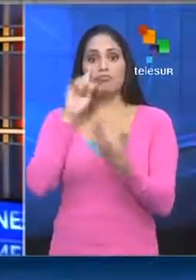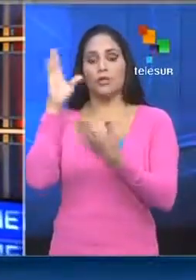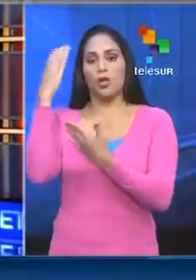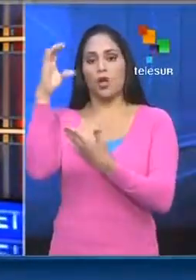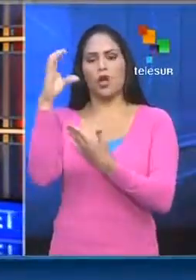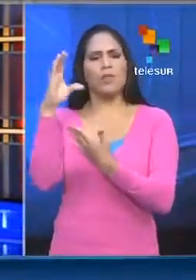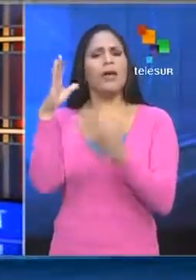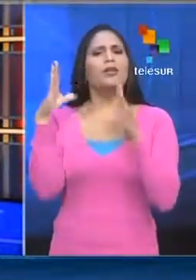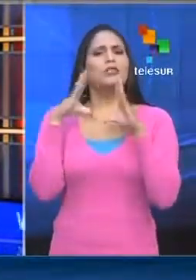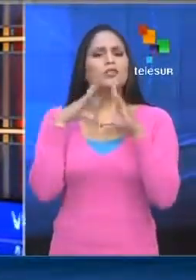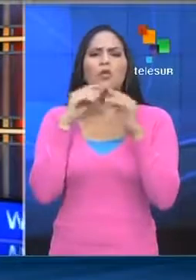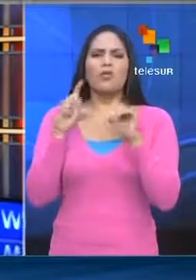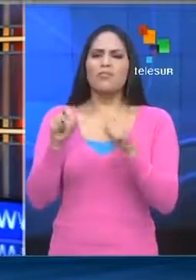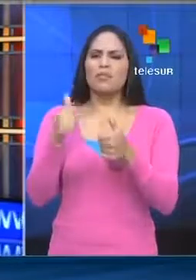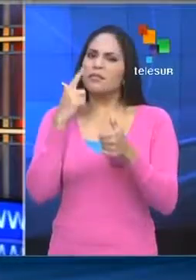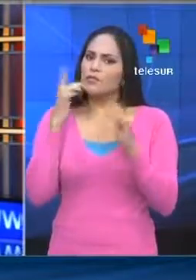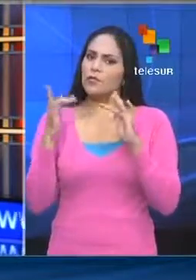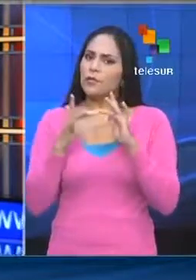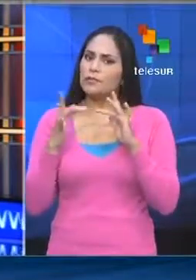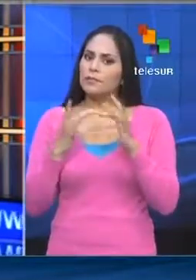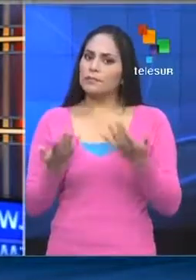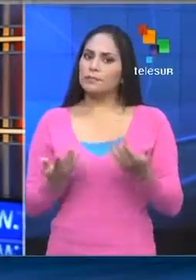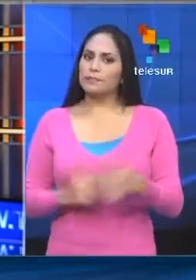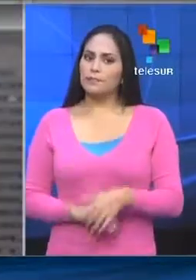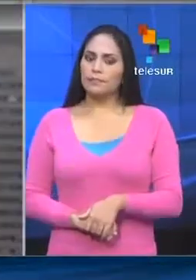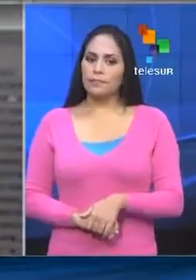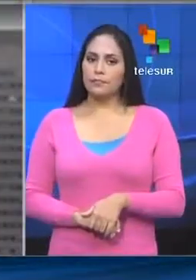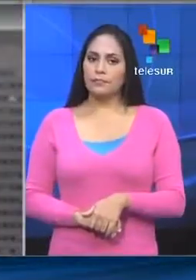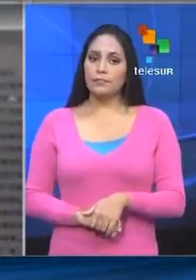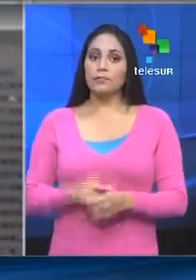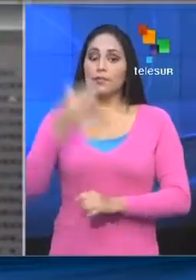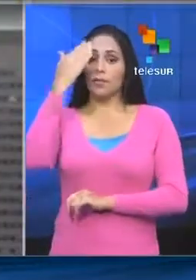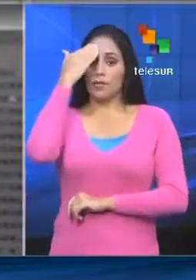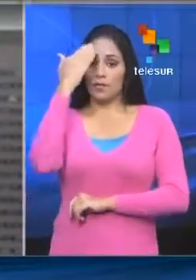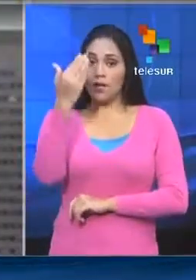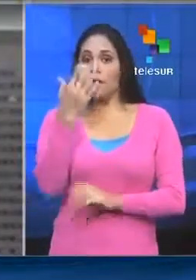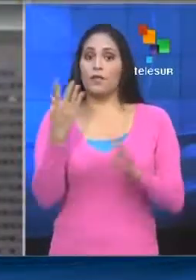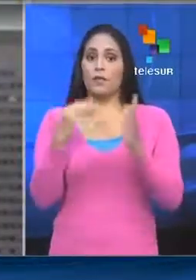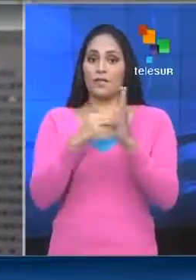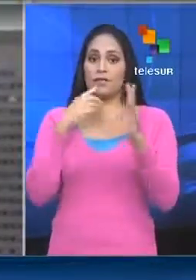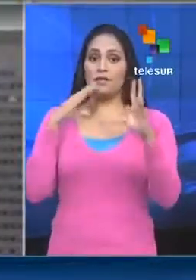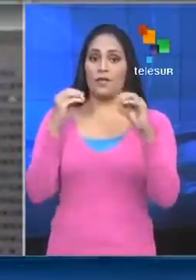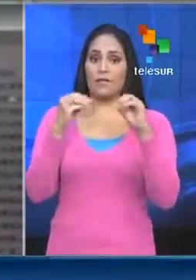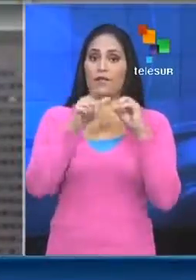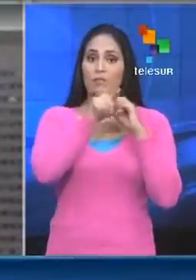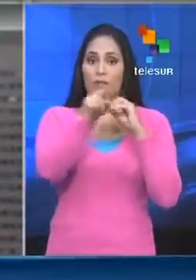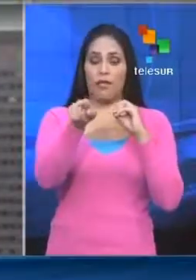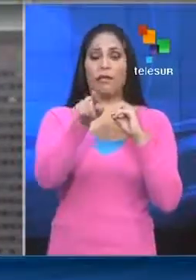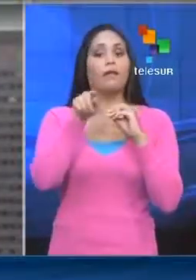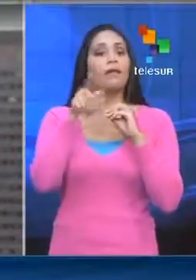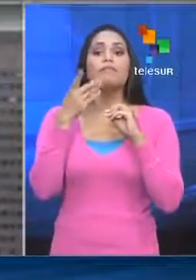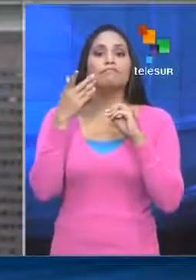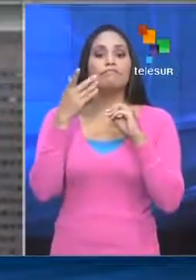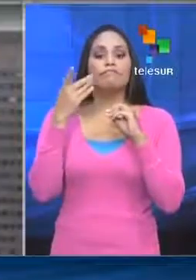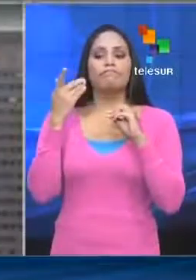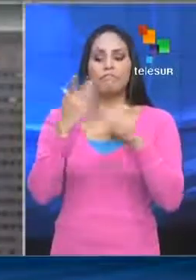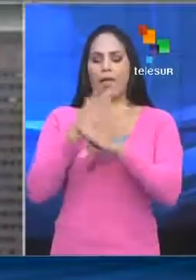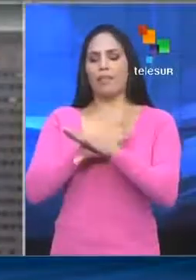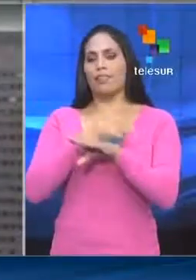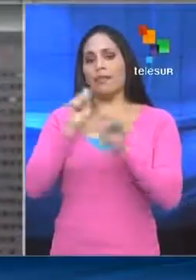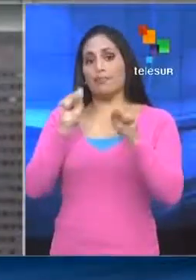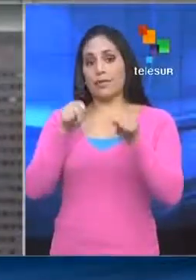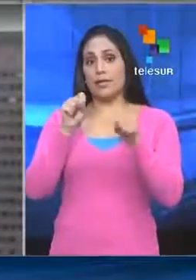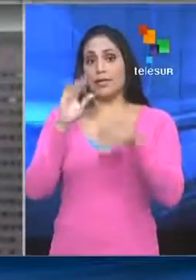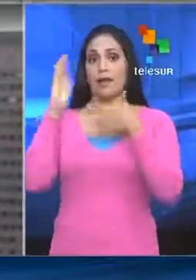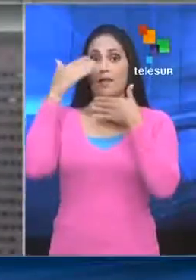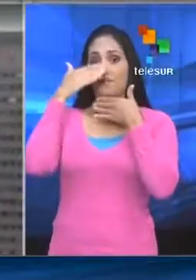Hola Milton, adelante con la información desde allí. Hola Raúl, un gusto establecer este contacto contigo. Pues sí, efectivamente como ya lo ha